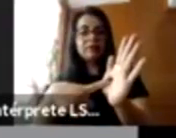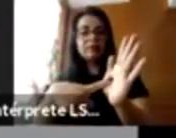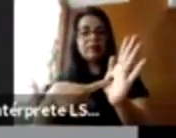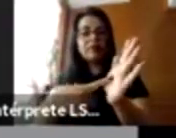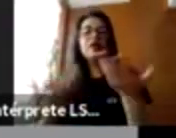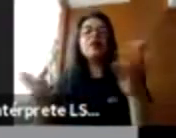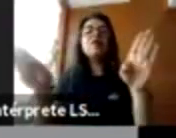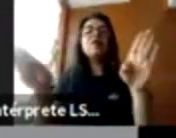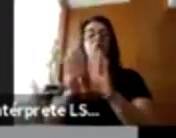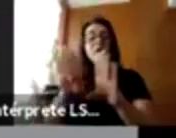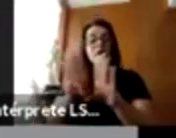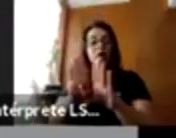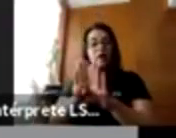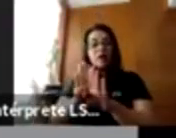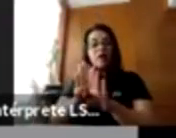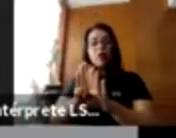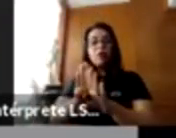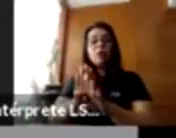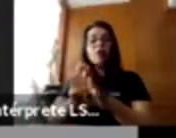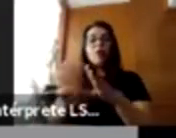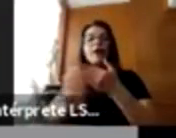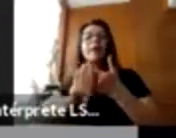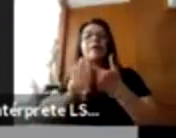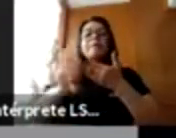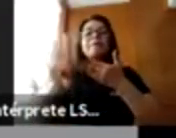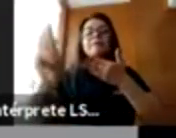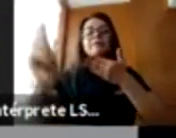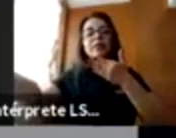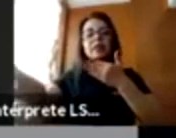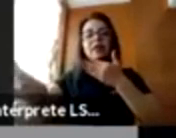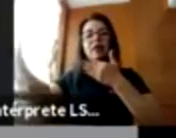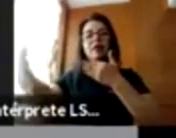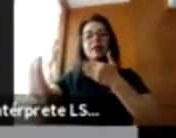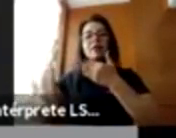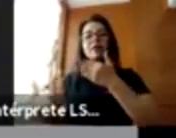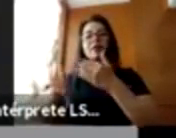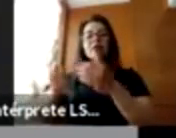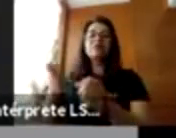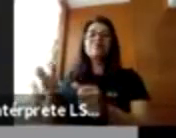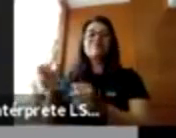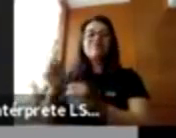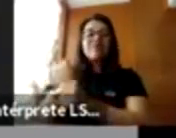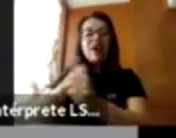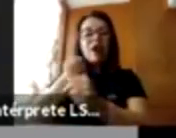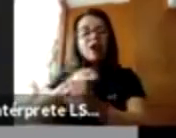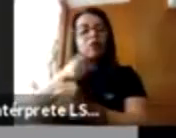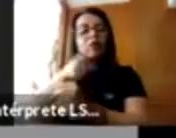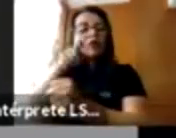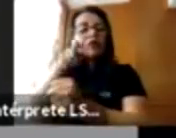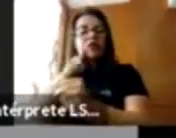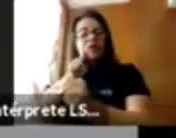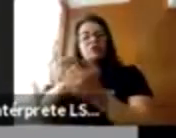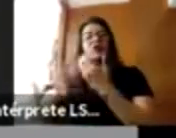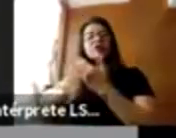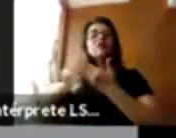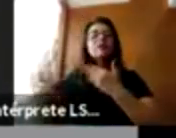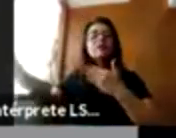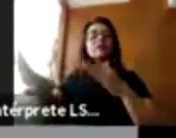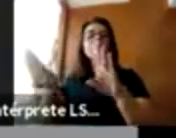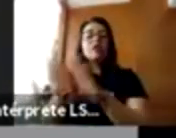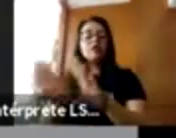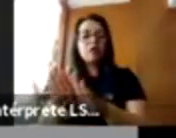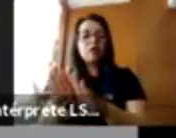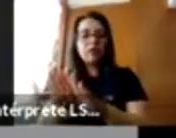la violencia contra niños, niñas y adolescentes, violencia sexual y también para ayudar en términos de acción. Y